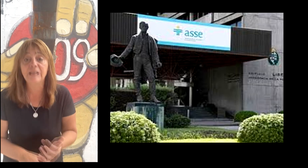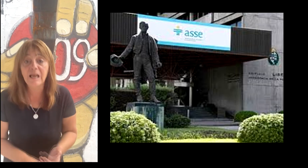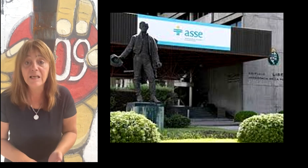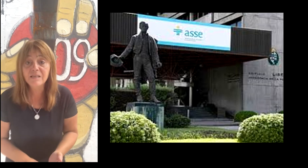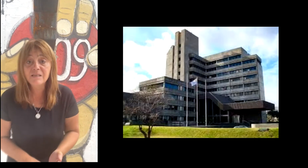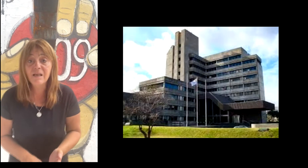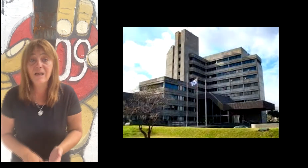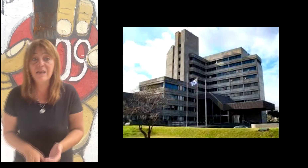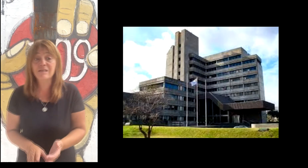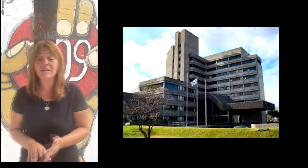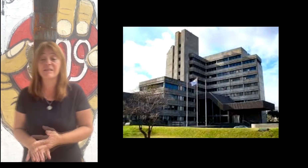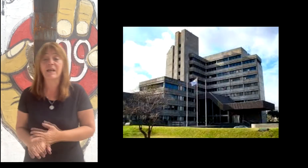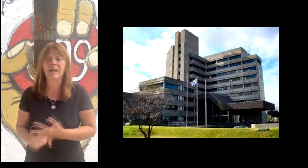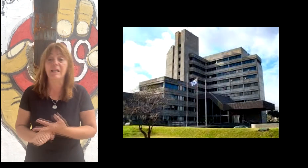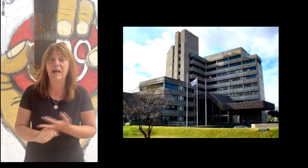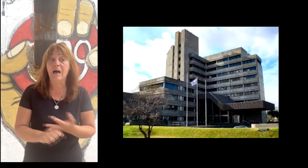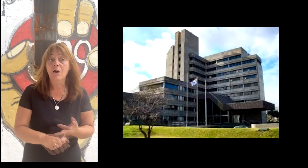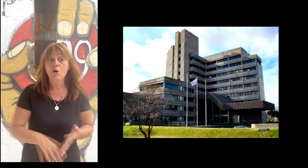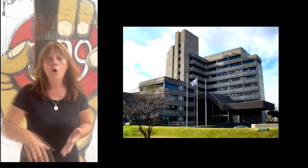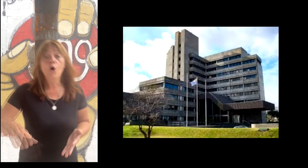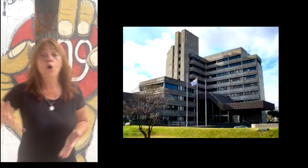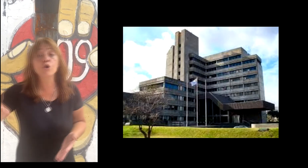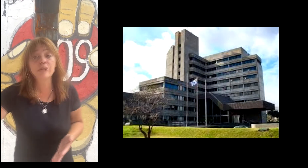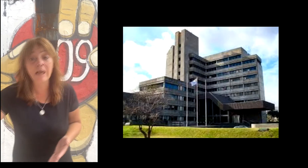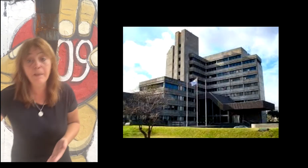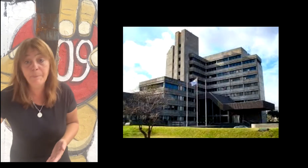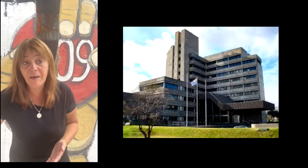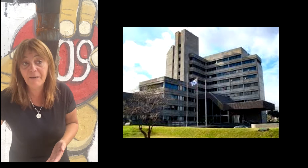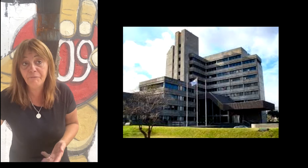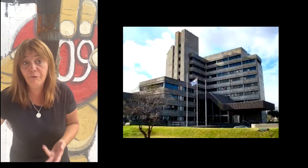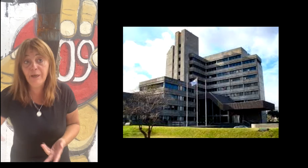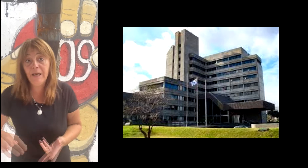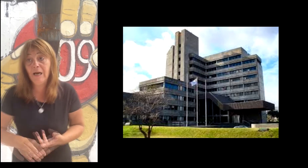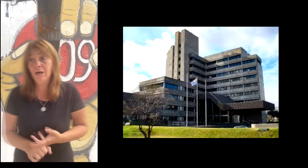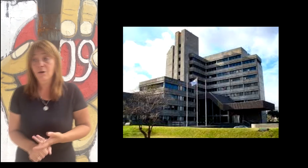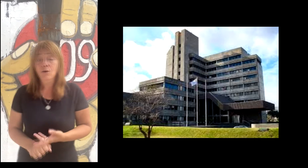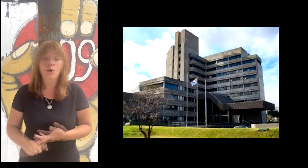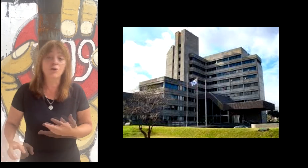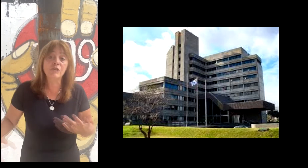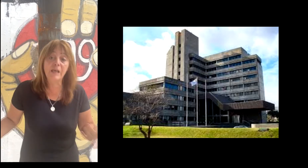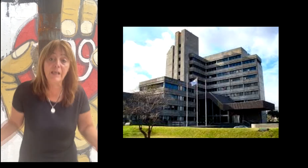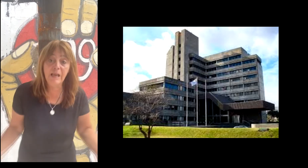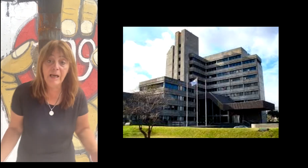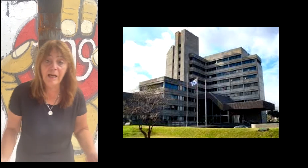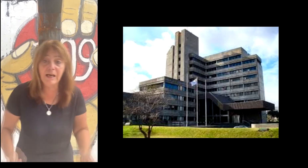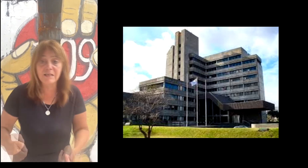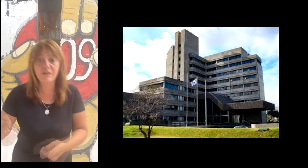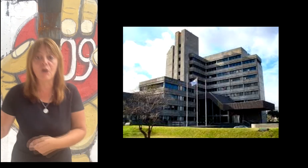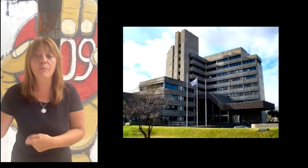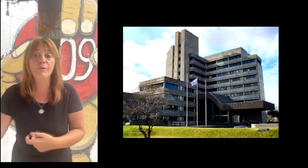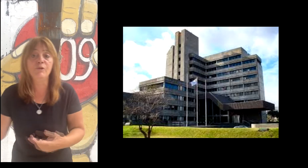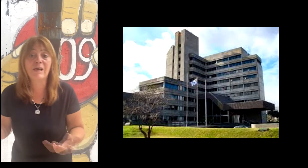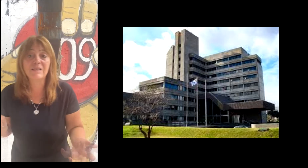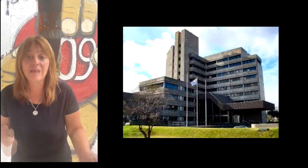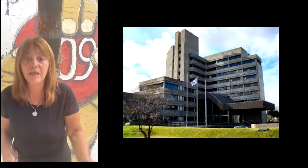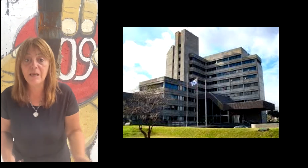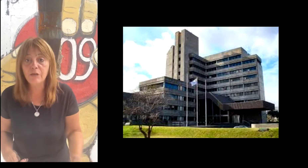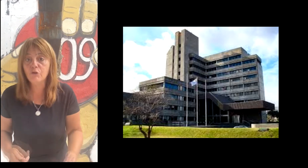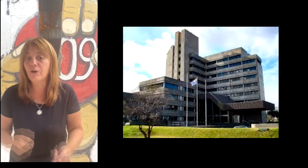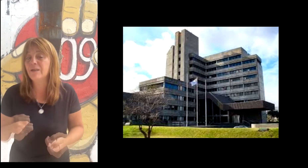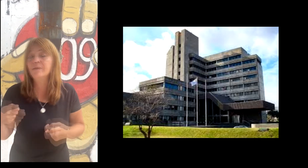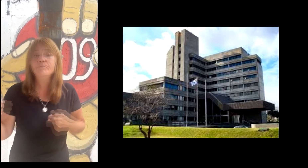extorsionó, según él, al presidente de ACE, a Cipriani,